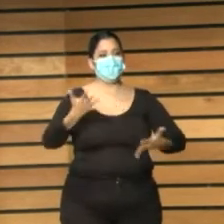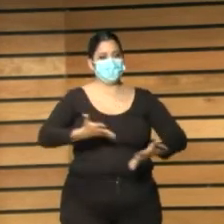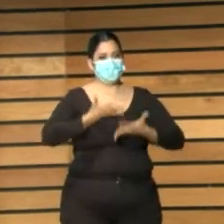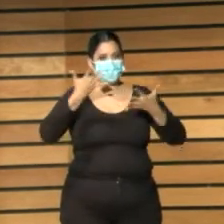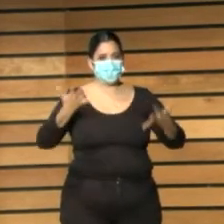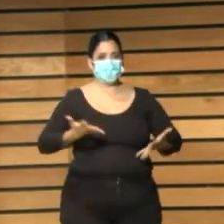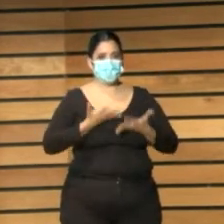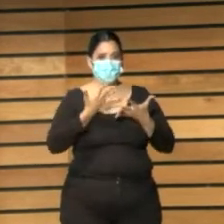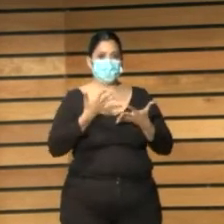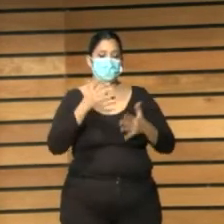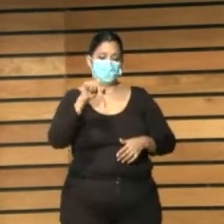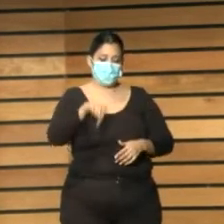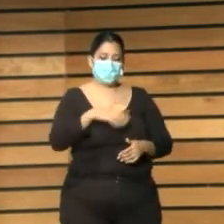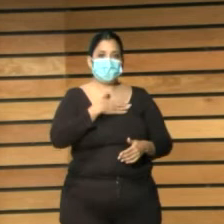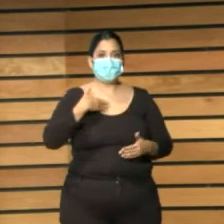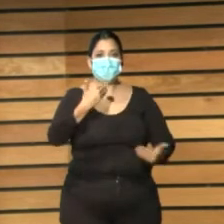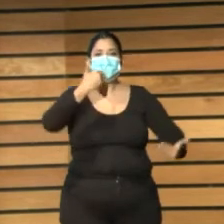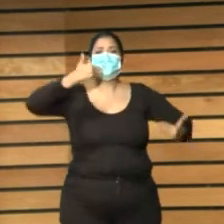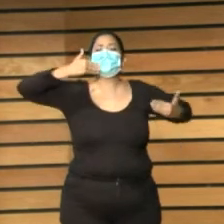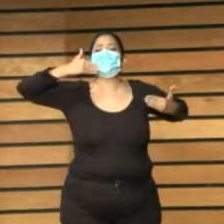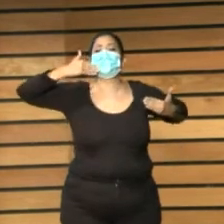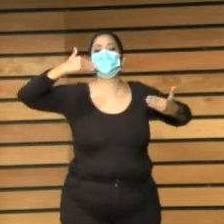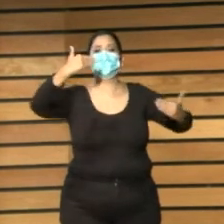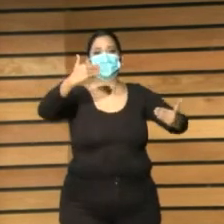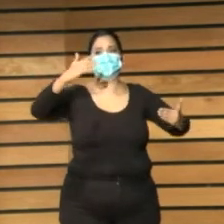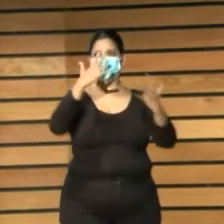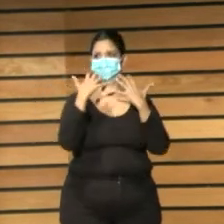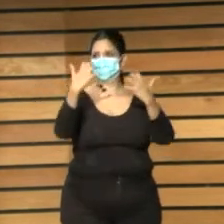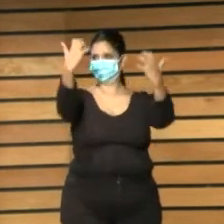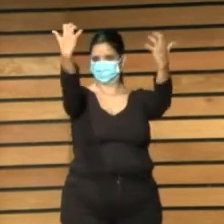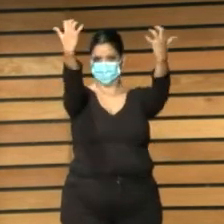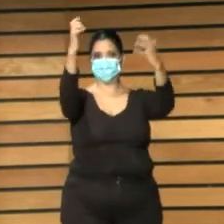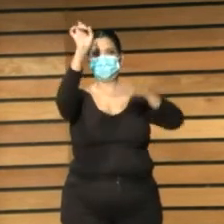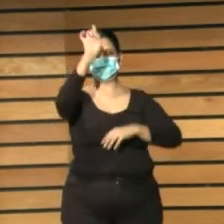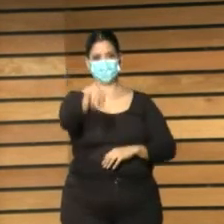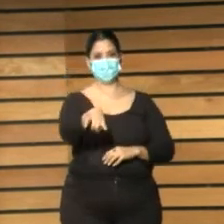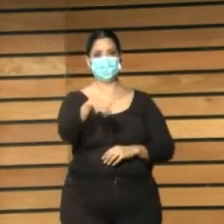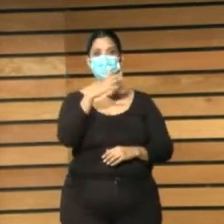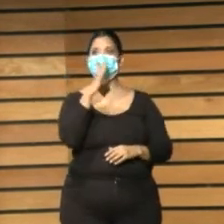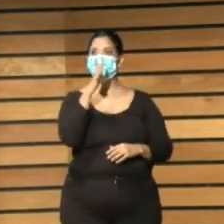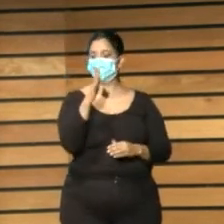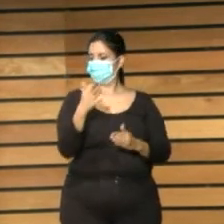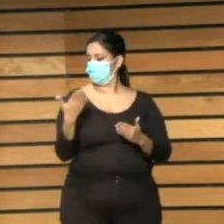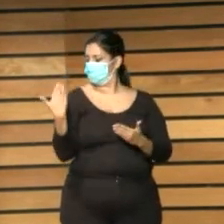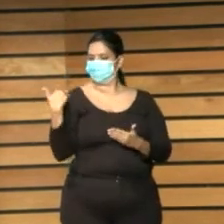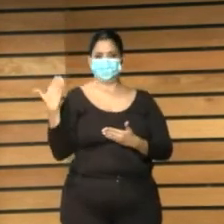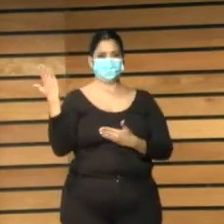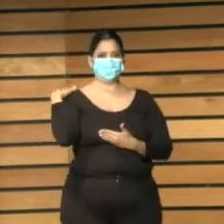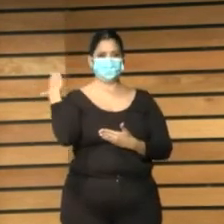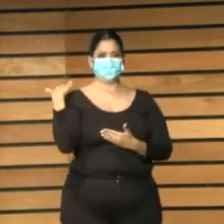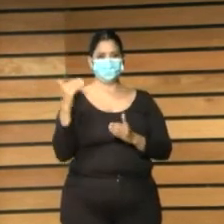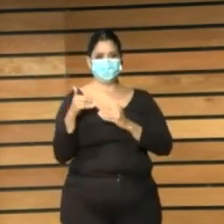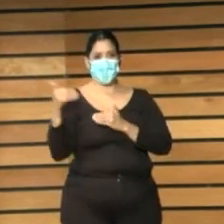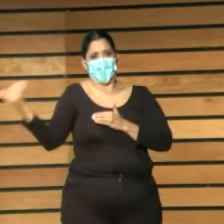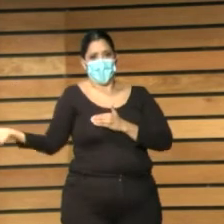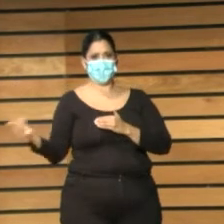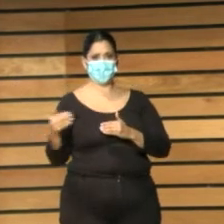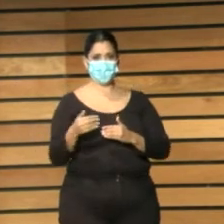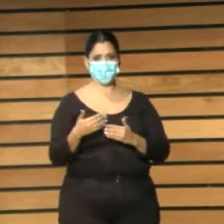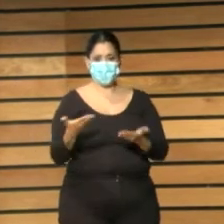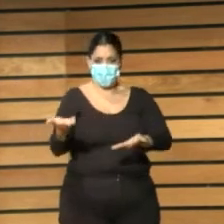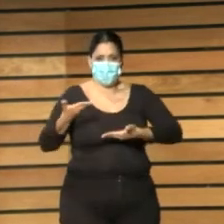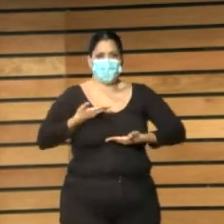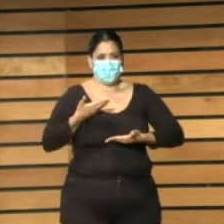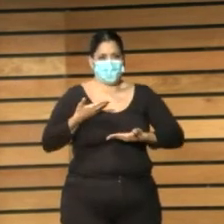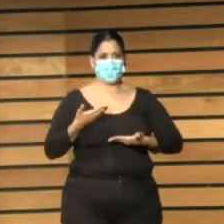simplemente dar una gracias mayúsculas a todo el sector por ese por ese espaldarazo y por estar con nosotros en un momento